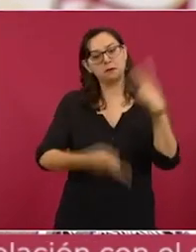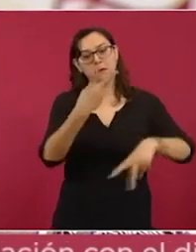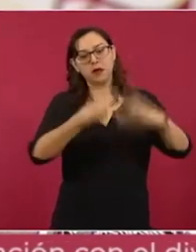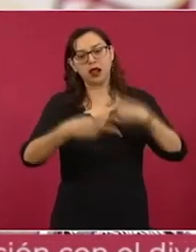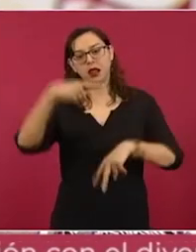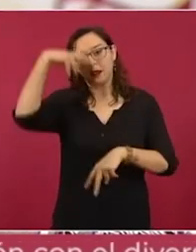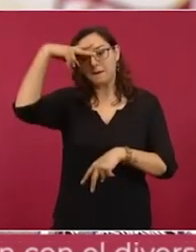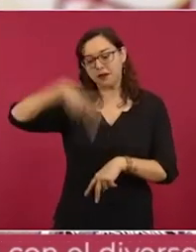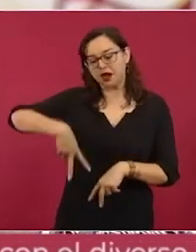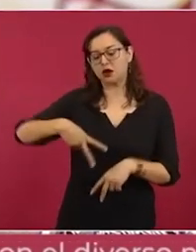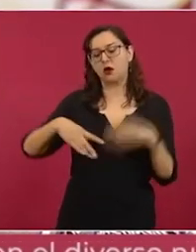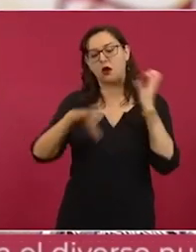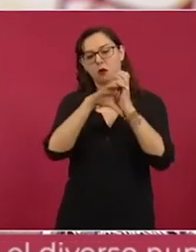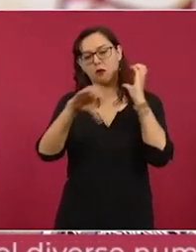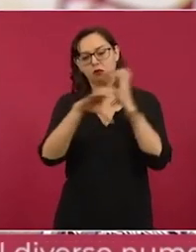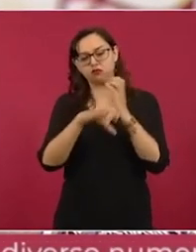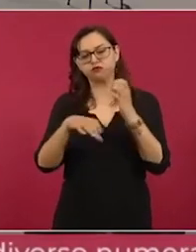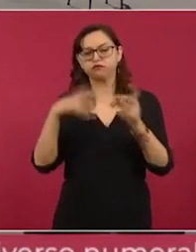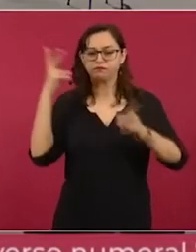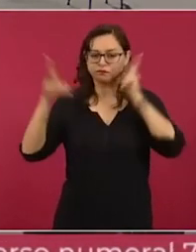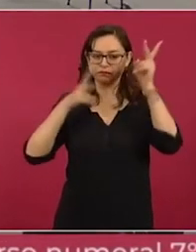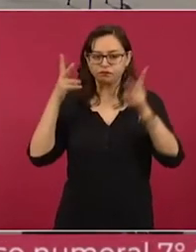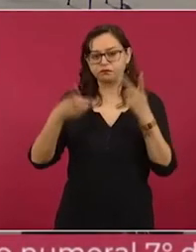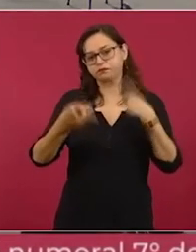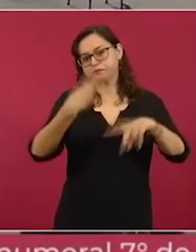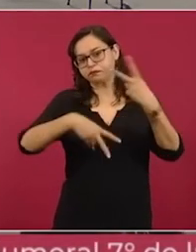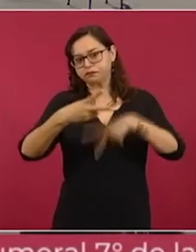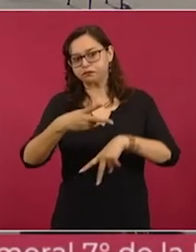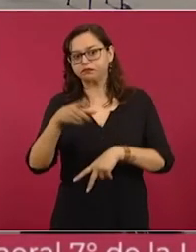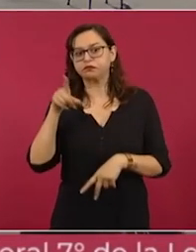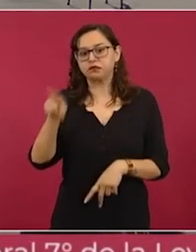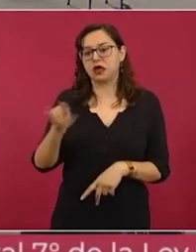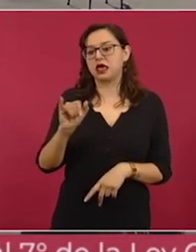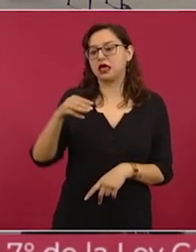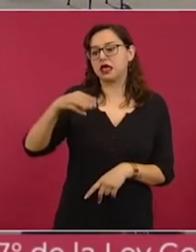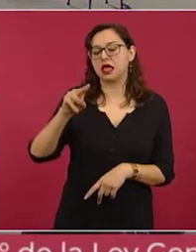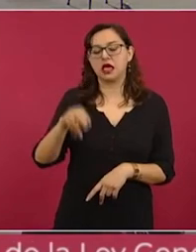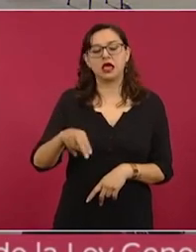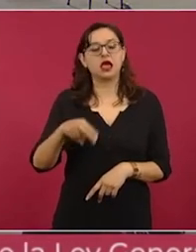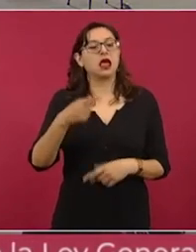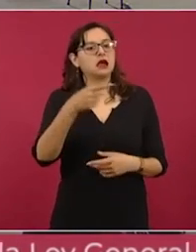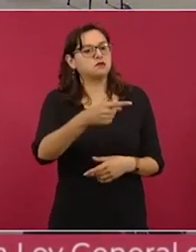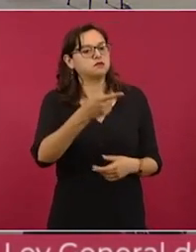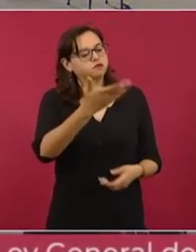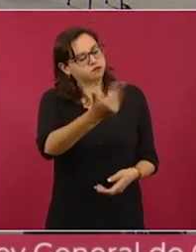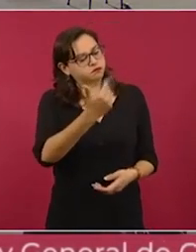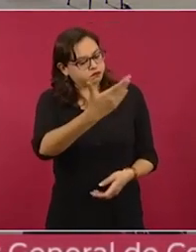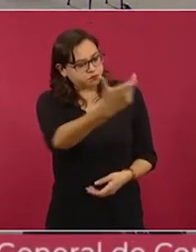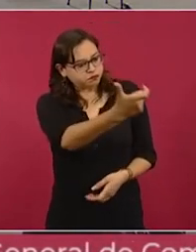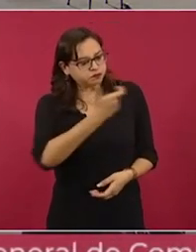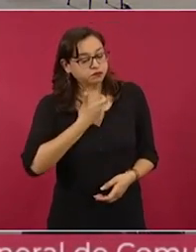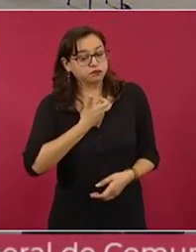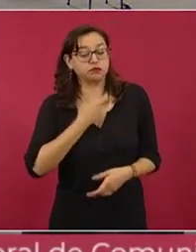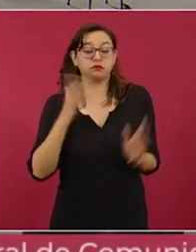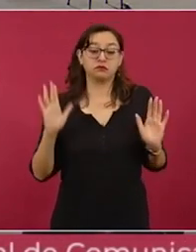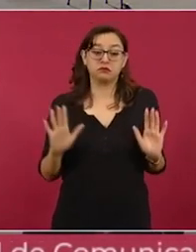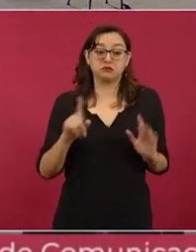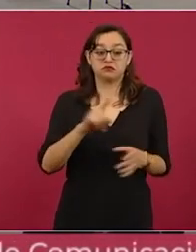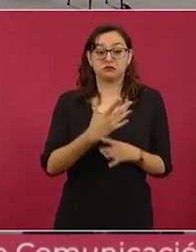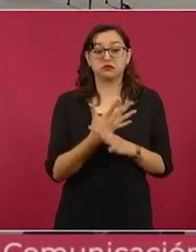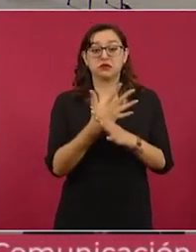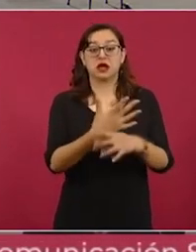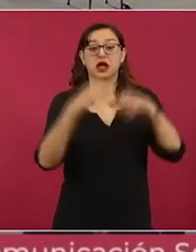México en un autobús. Según denunció el señor Rogelio Ávila, presidente de la